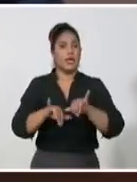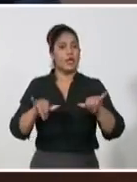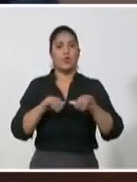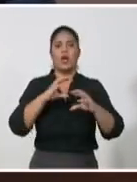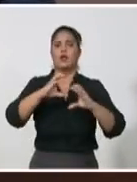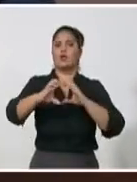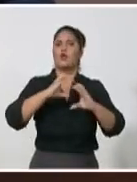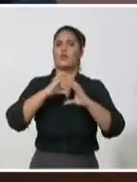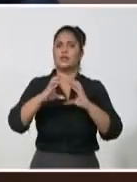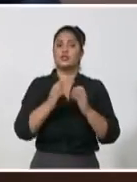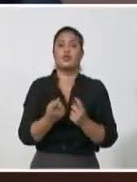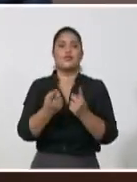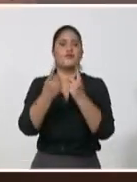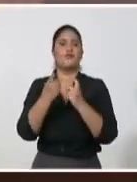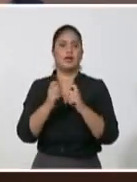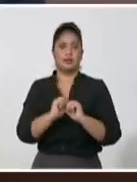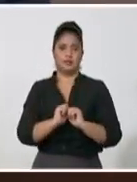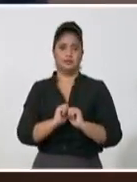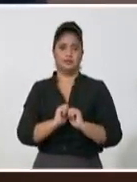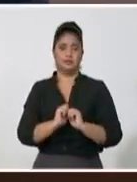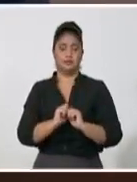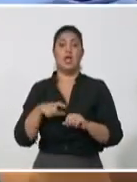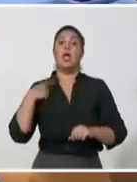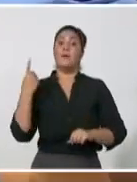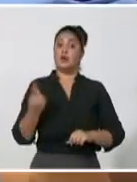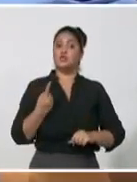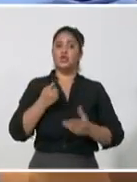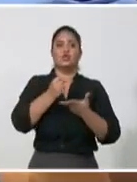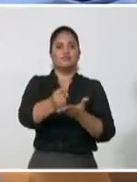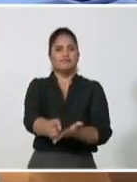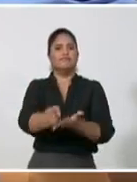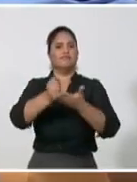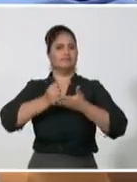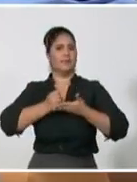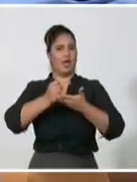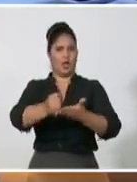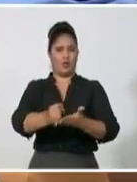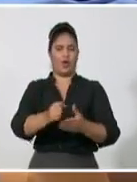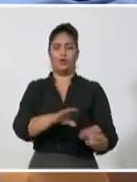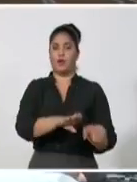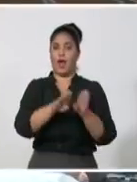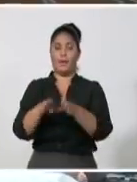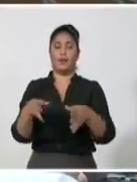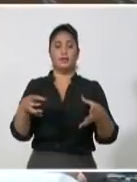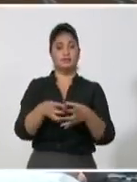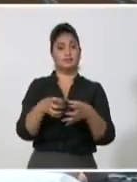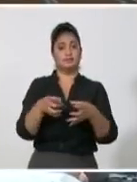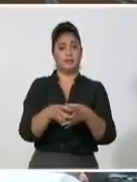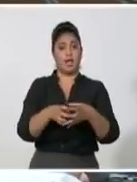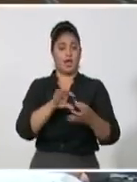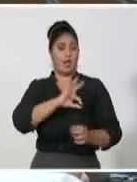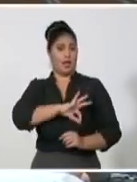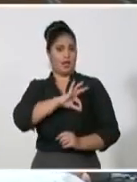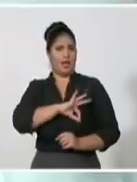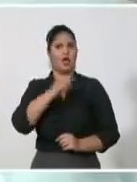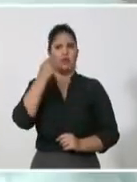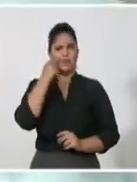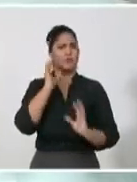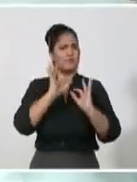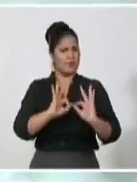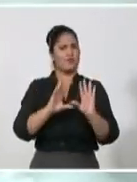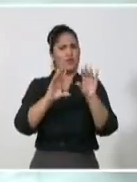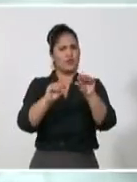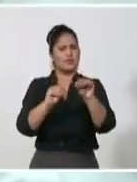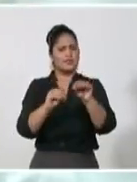un elemento importantísimo para la política de cuadros, da participación. En la comisión, los delegados ratificaron las ideas planteadas por el general de